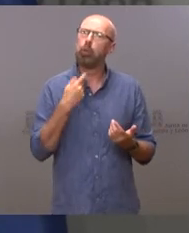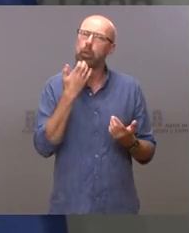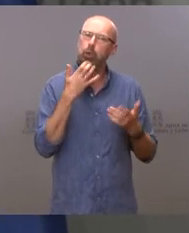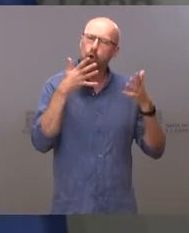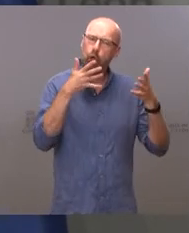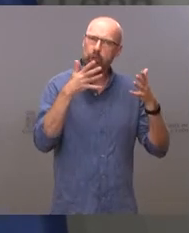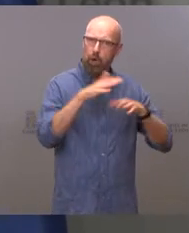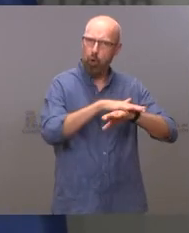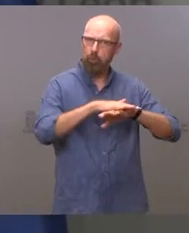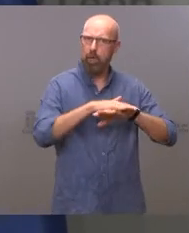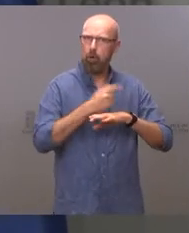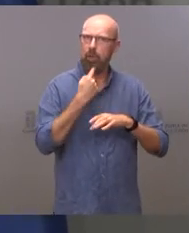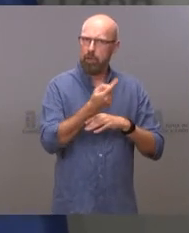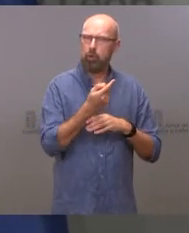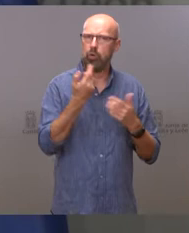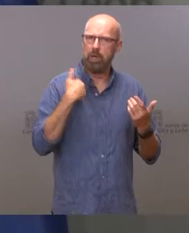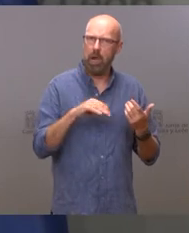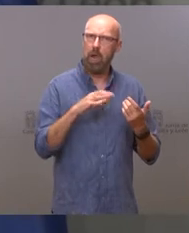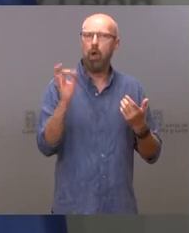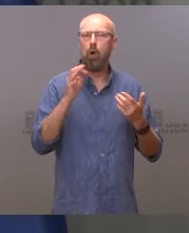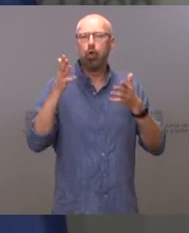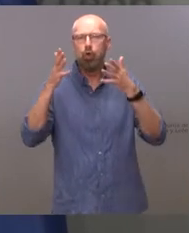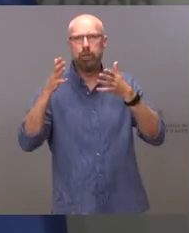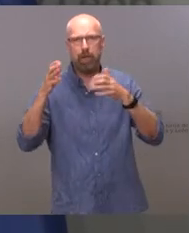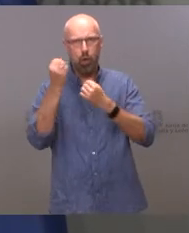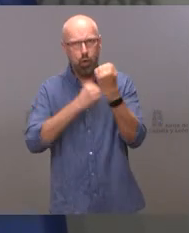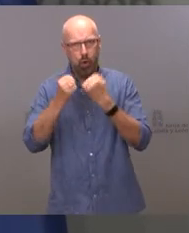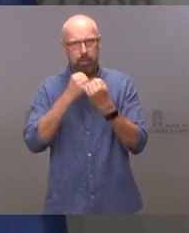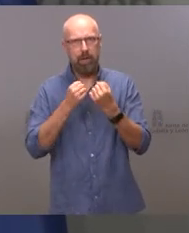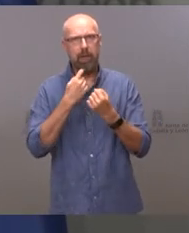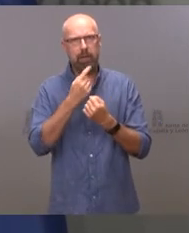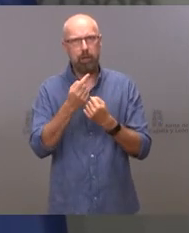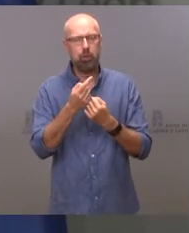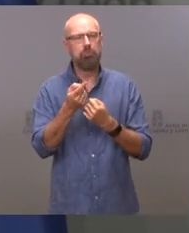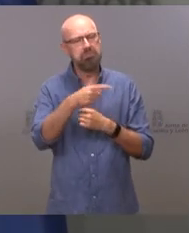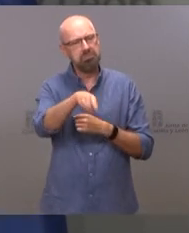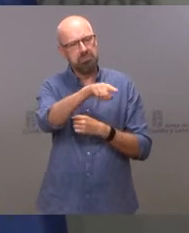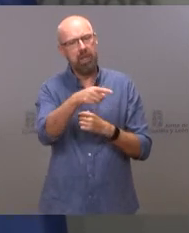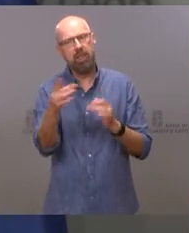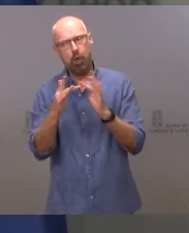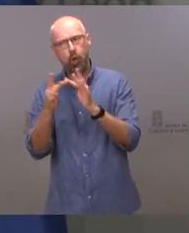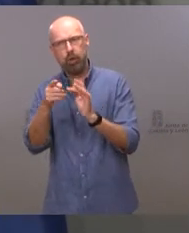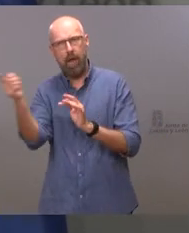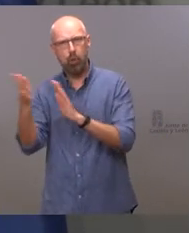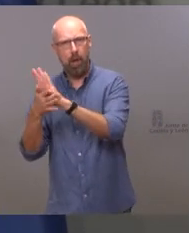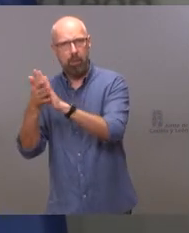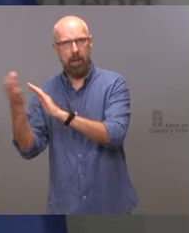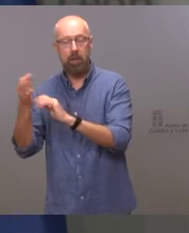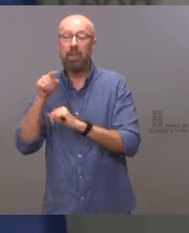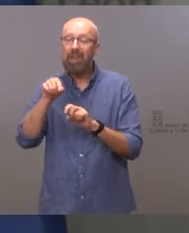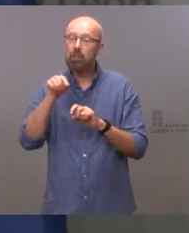se lo he comentado al consejero de Economía, que habría que hablar y de momento es en lo que estamos.